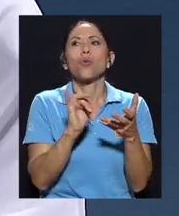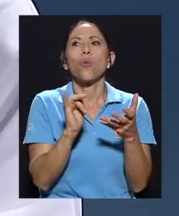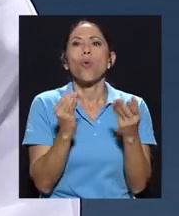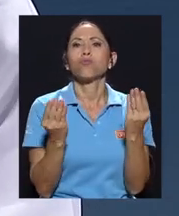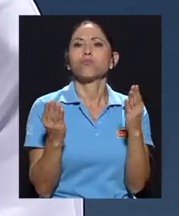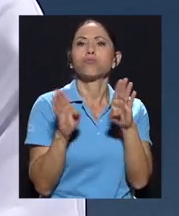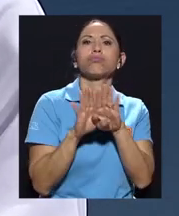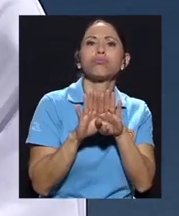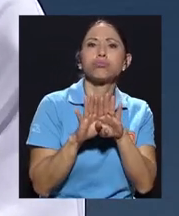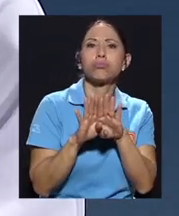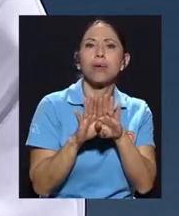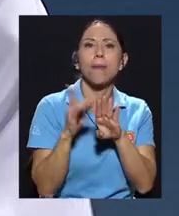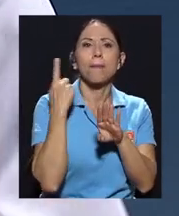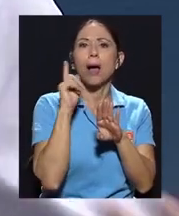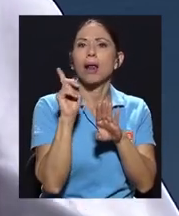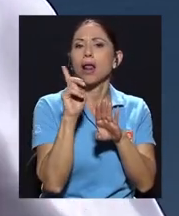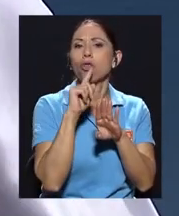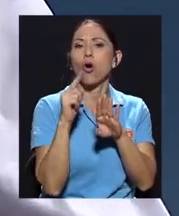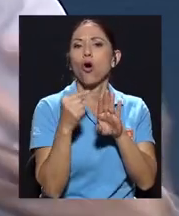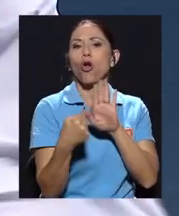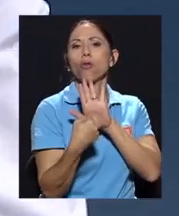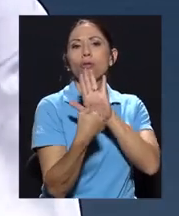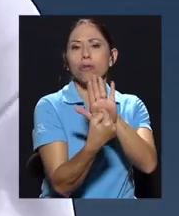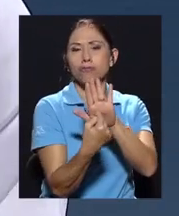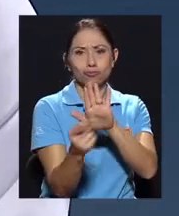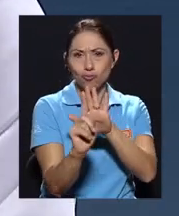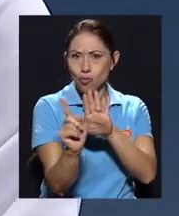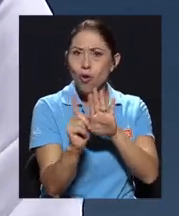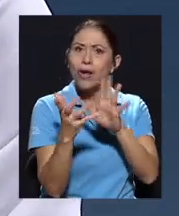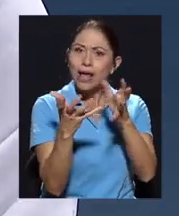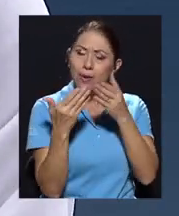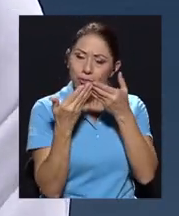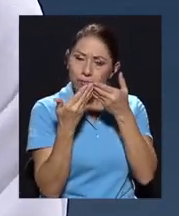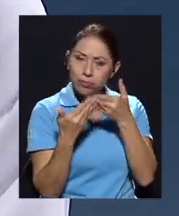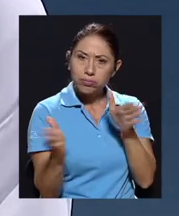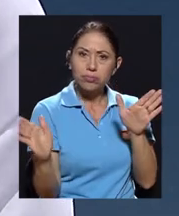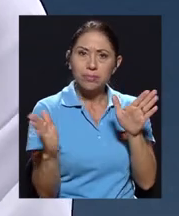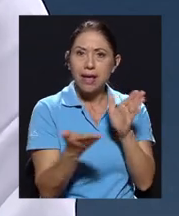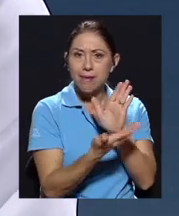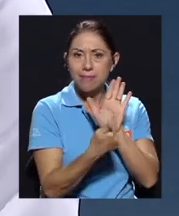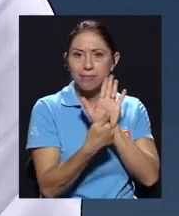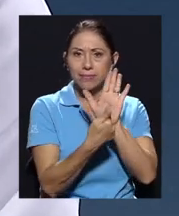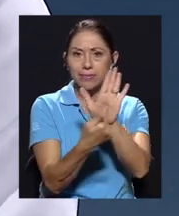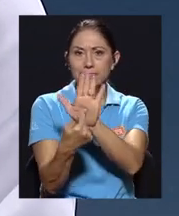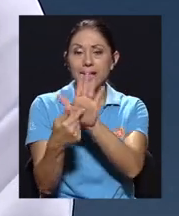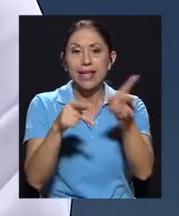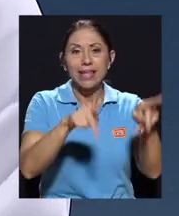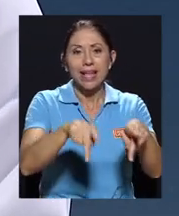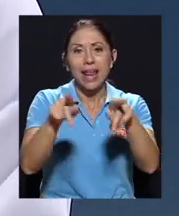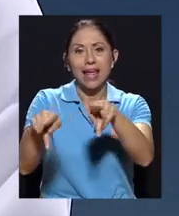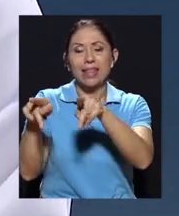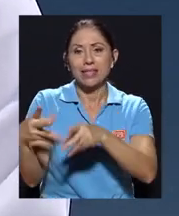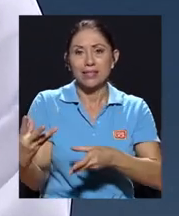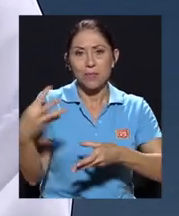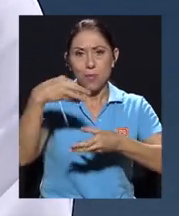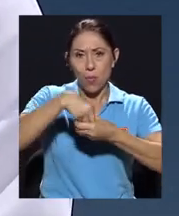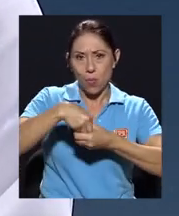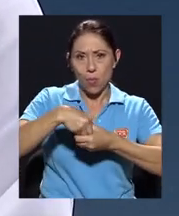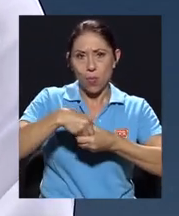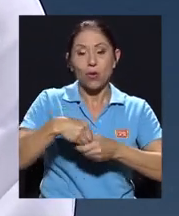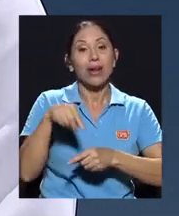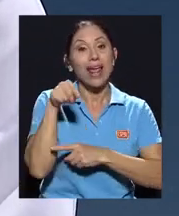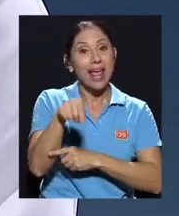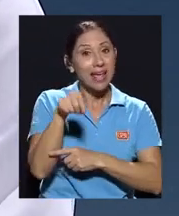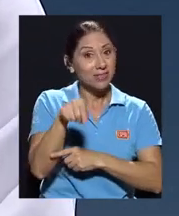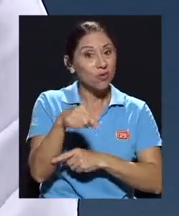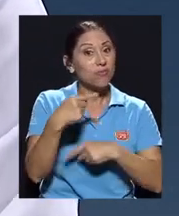transparencia. Nuestra idea más bien es que la gente se involucre y esto, como le digo, va a ser exitoso en